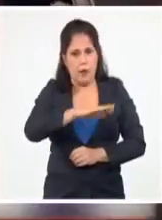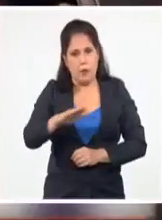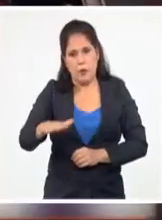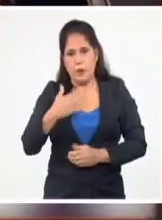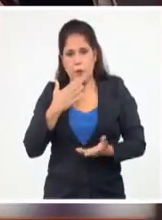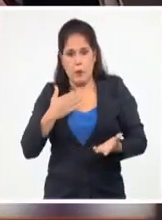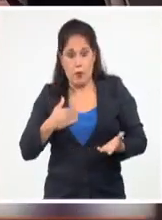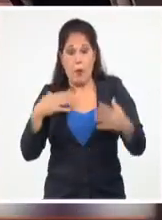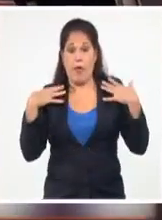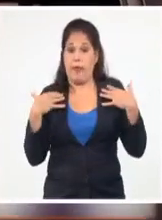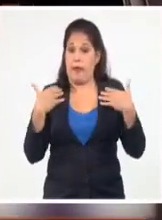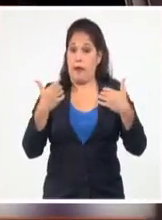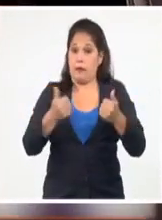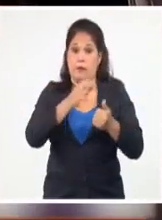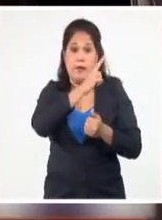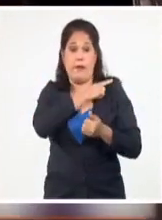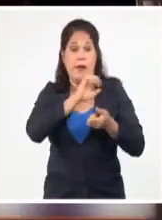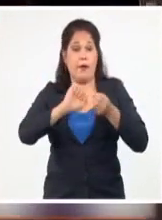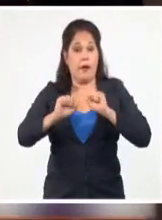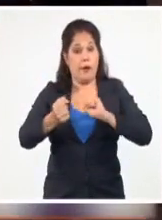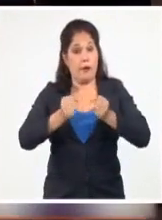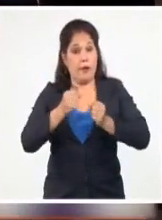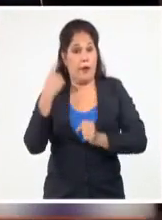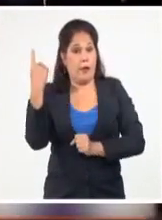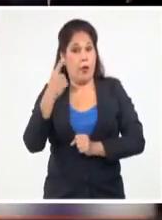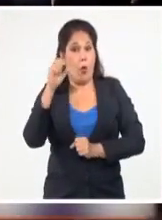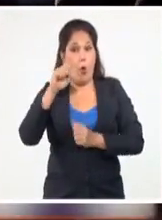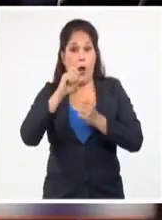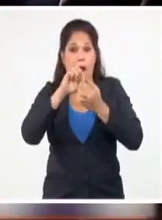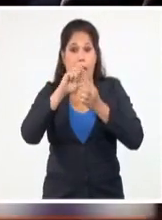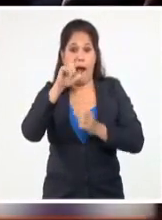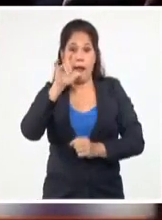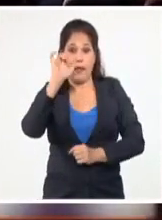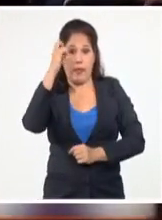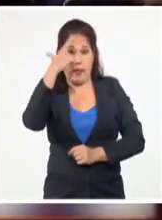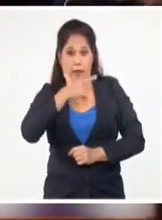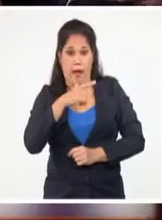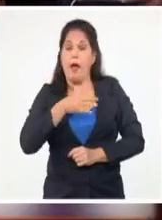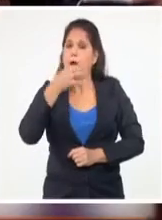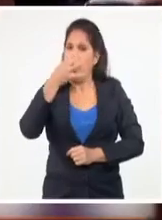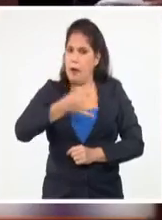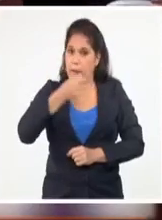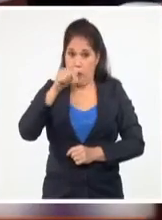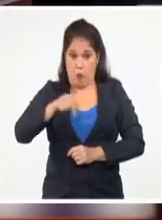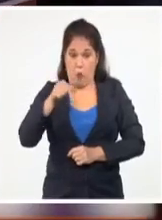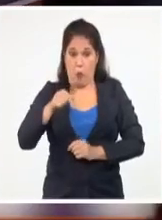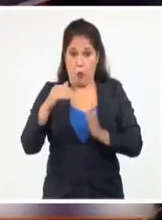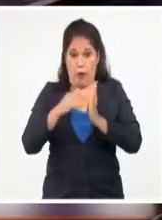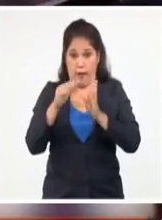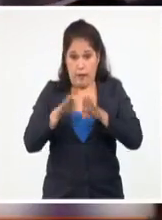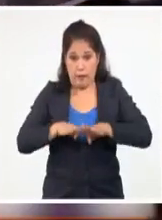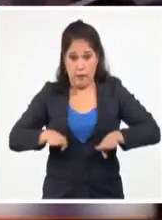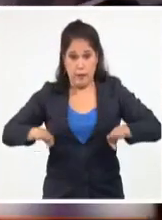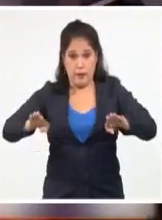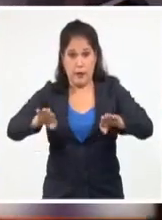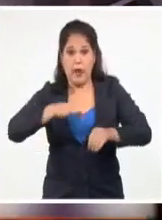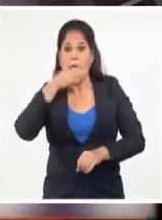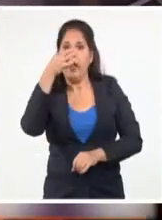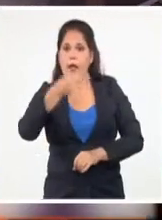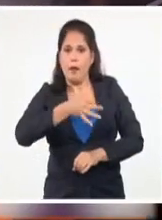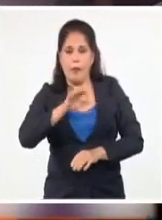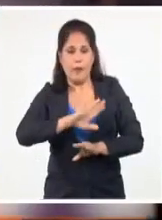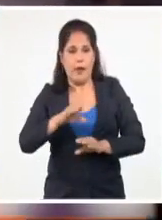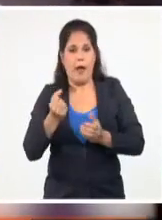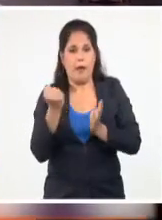La directora de la Autoridad Reguladora Nacional, Olga Lidia Jacobo, dio a conocer en el espacio televisivo de la mesa redonda que se ha